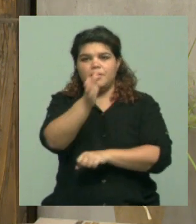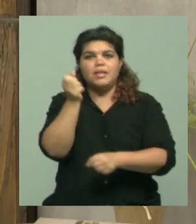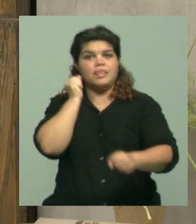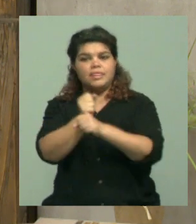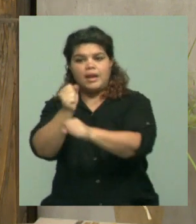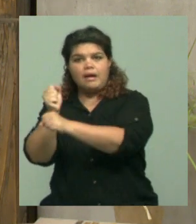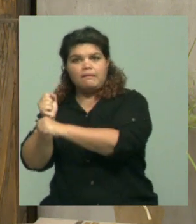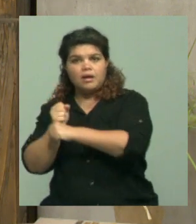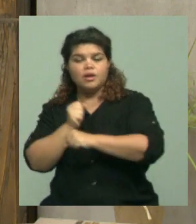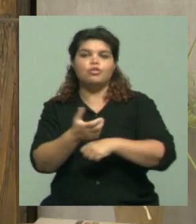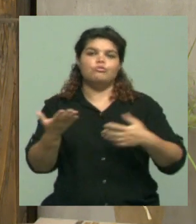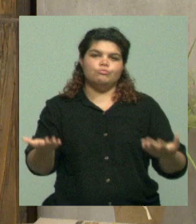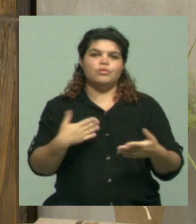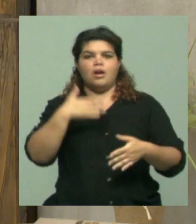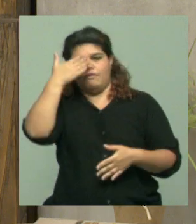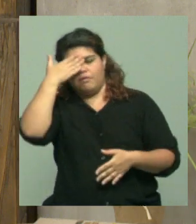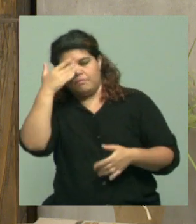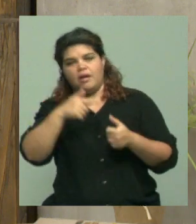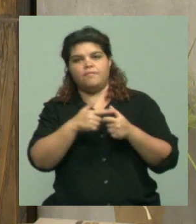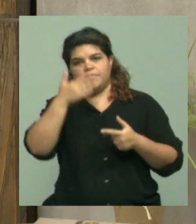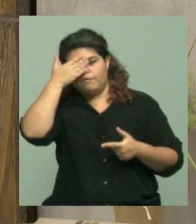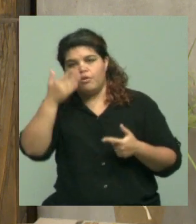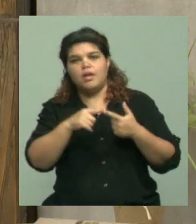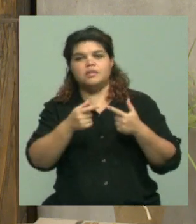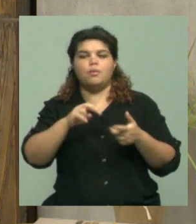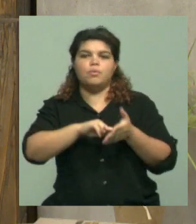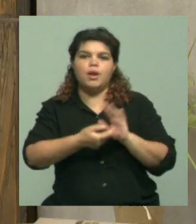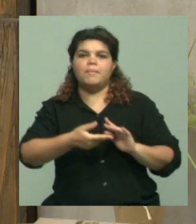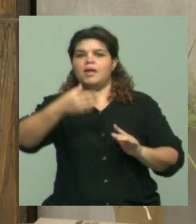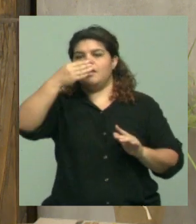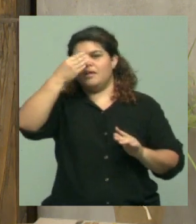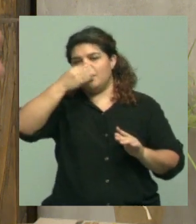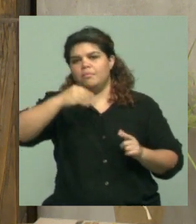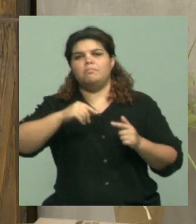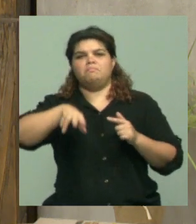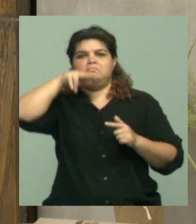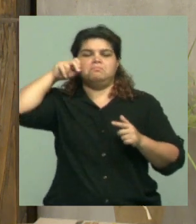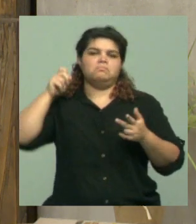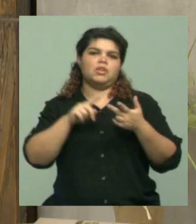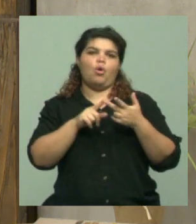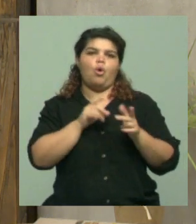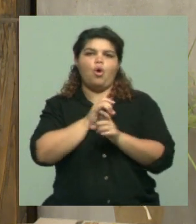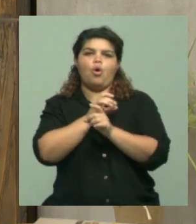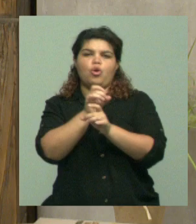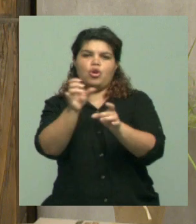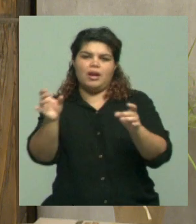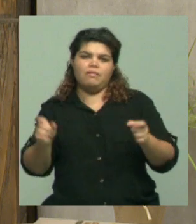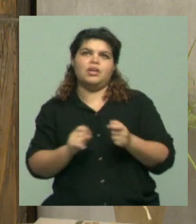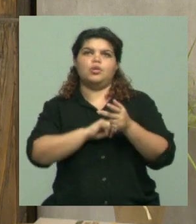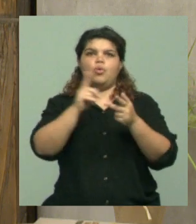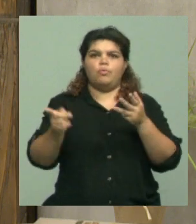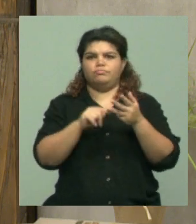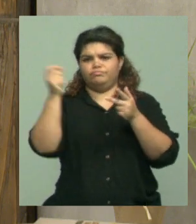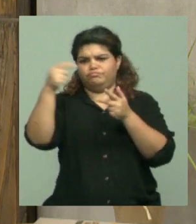médica, nada, tenemos enfermedades prevalentes como influenza, virus interrespiratorio, coronavirus, otras infecciones por estafilo y demás.